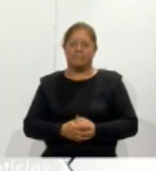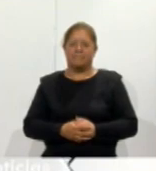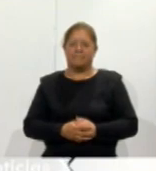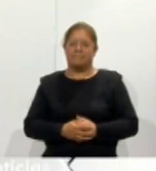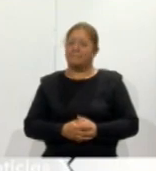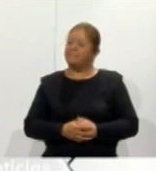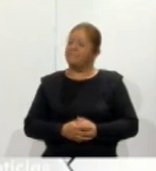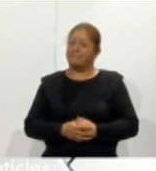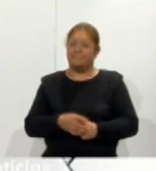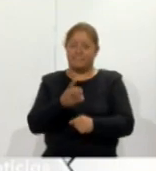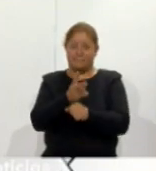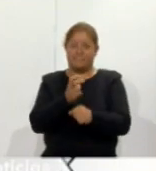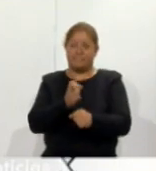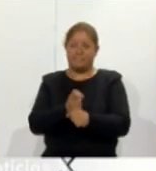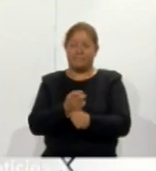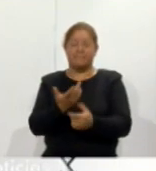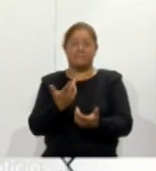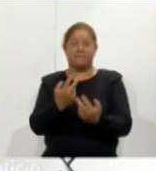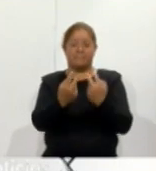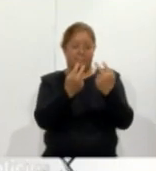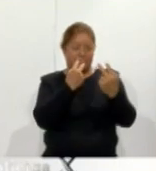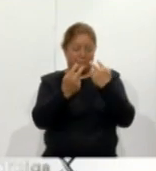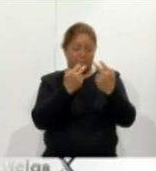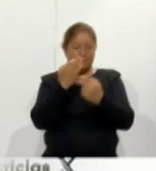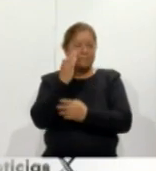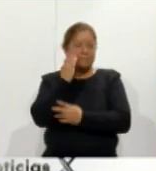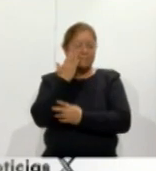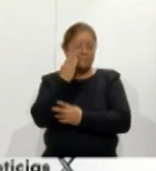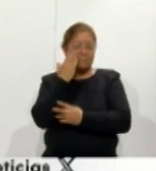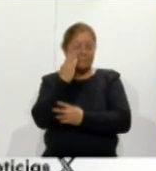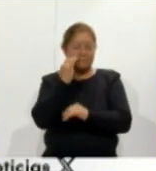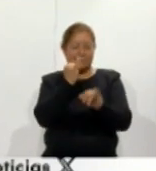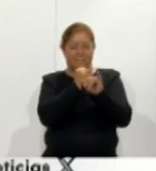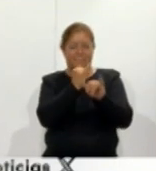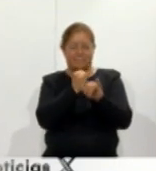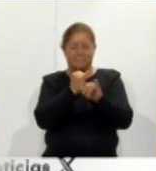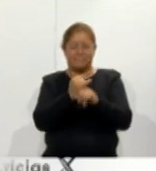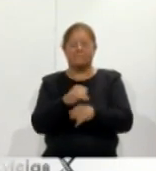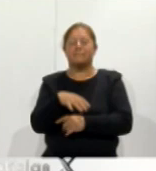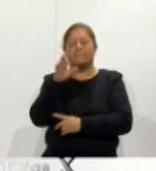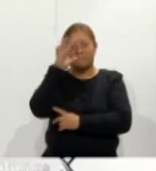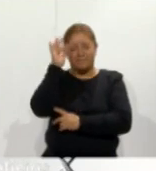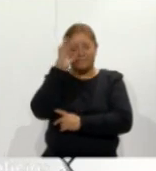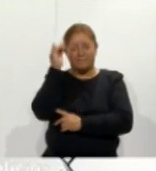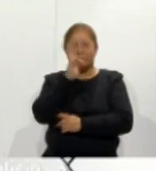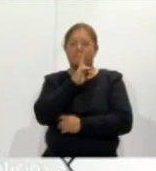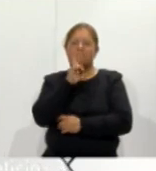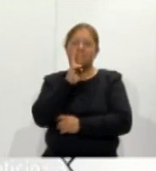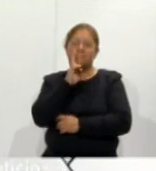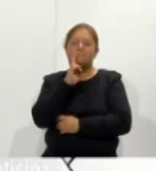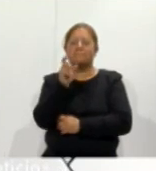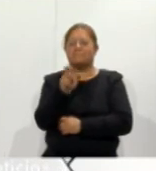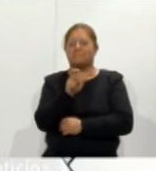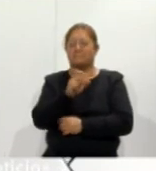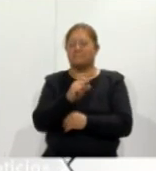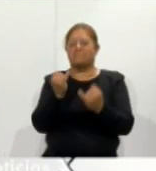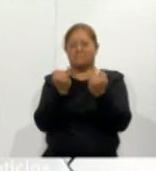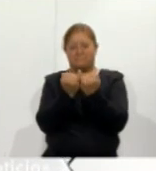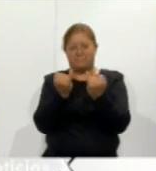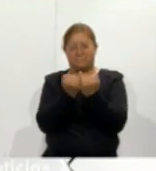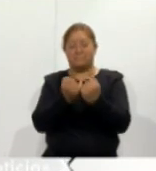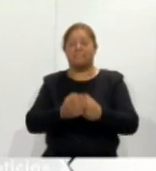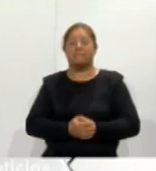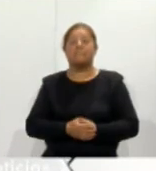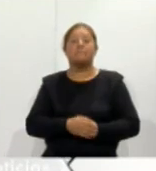Bueno le invitamos a seguirnos en nuestras redes sociales recuerde buscarnos en Facebook como Coracyt Noticias al igual que en la red